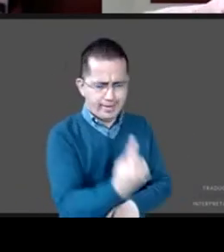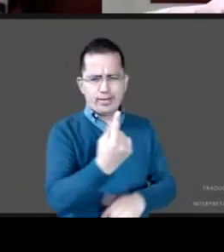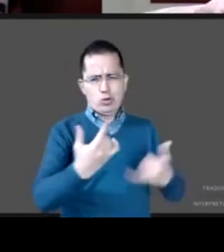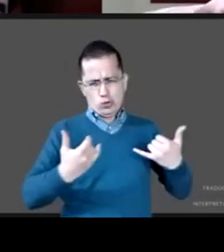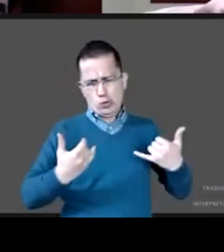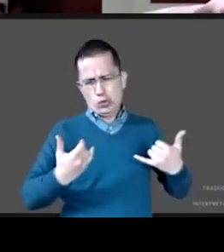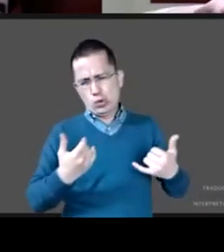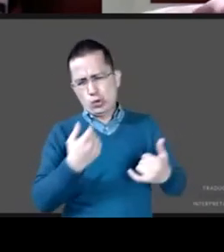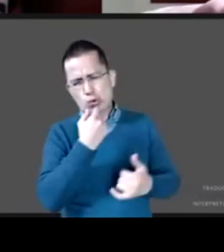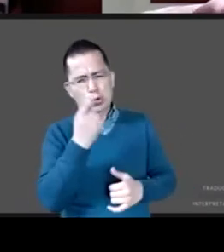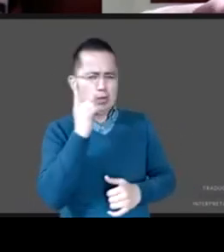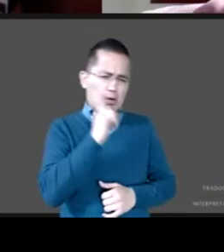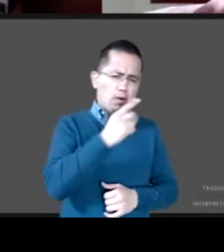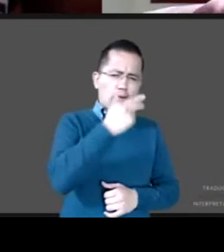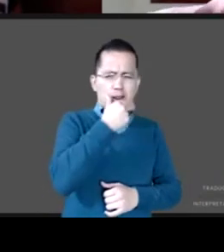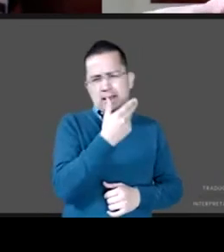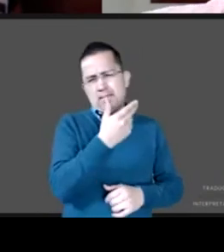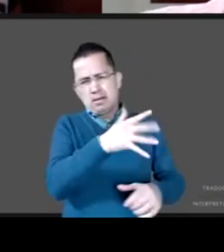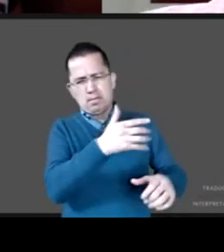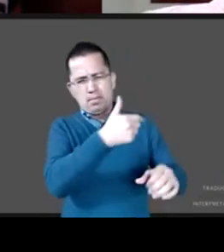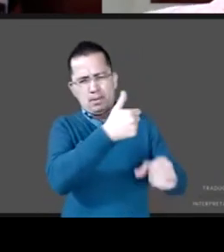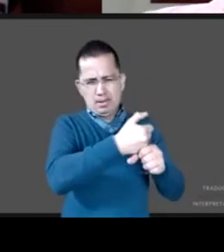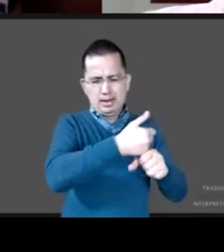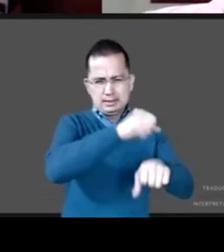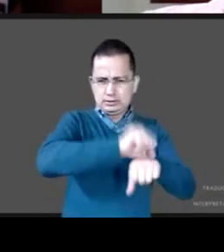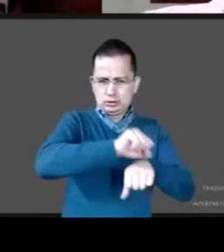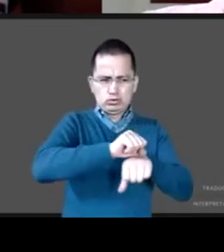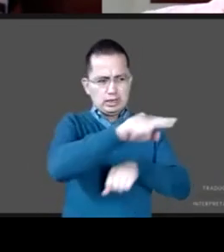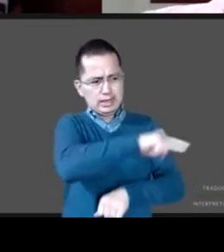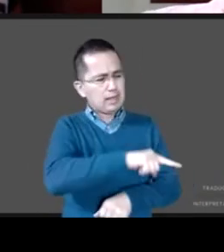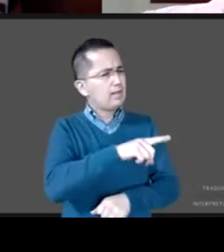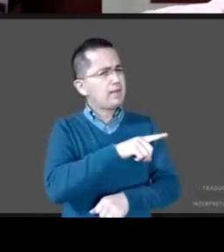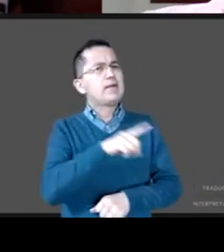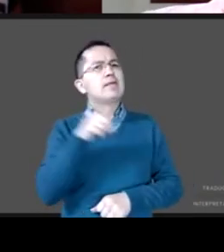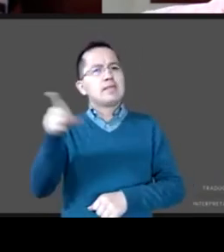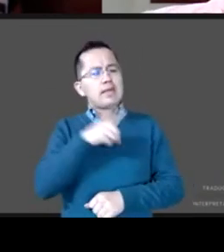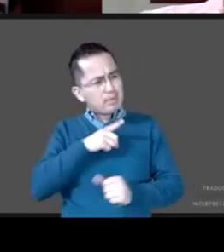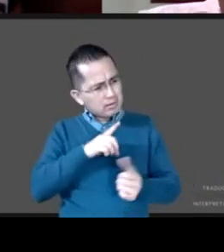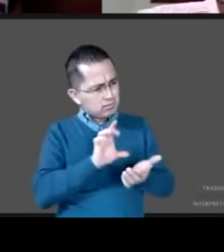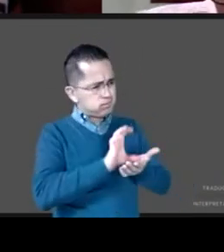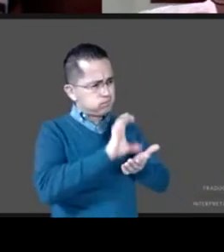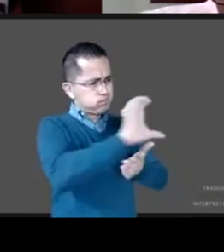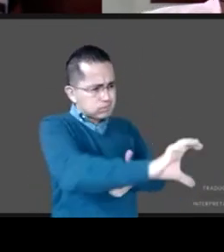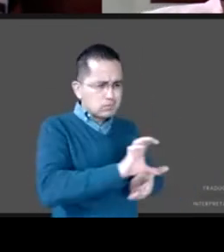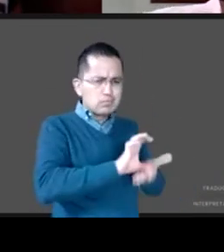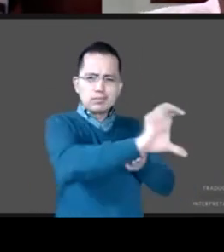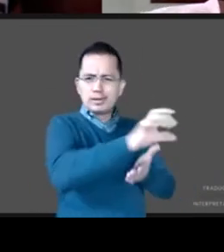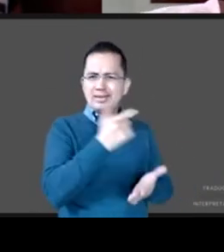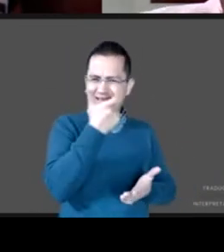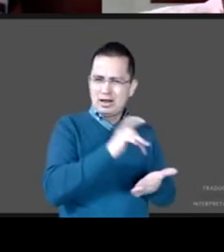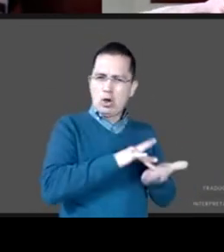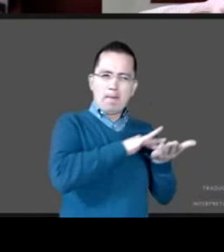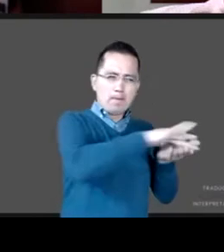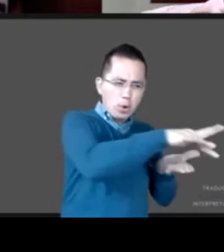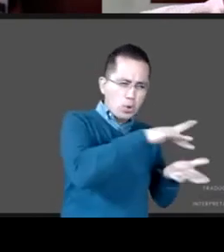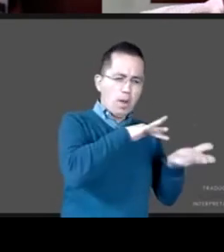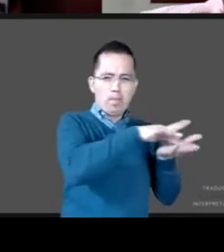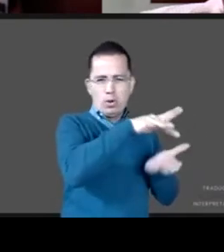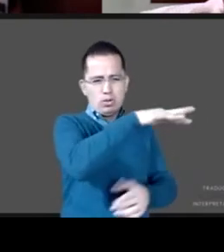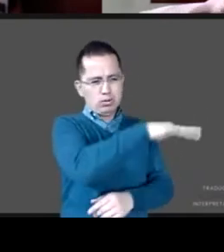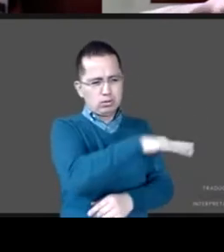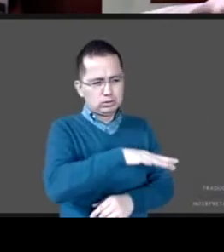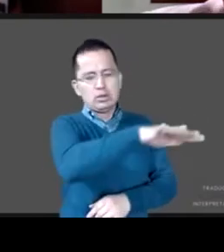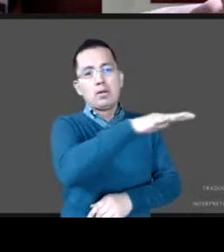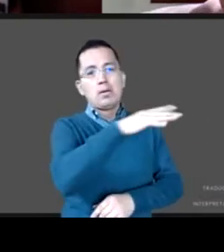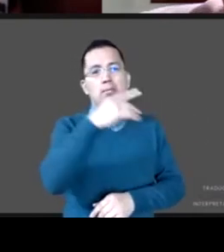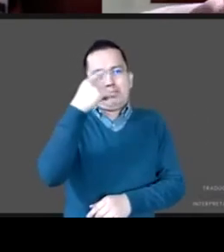primaria y secundaria que reciban el apoyo económico sobre todo en cuanto al tema de la